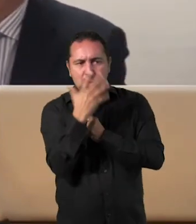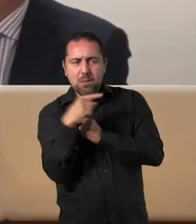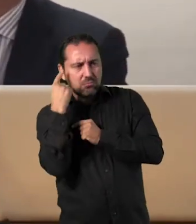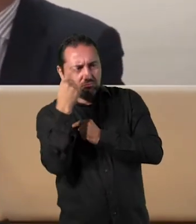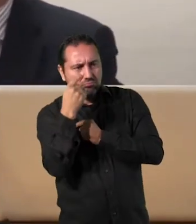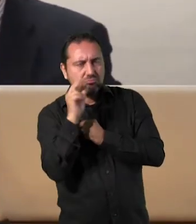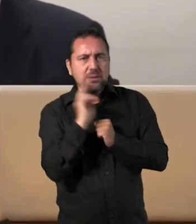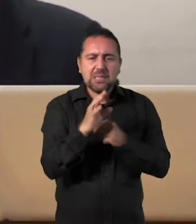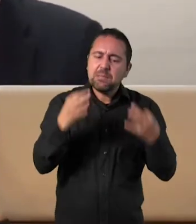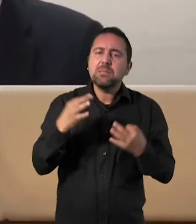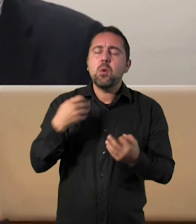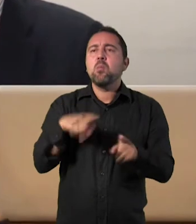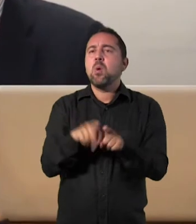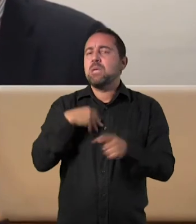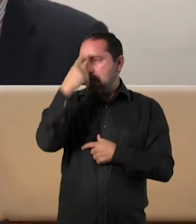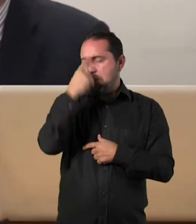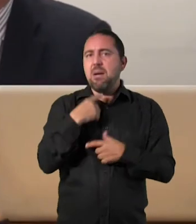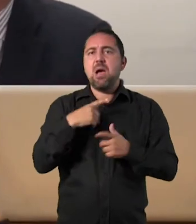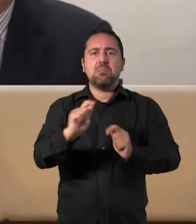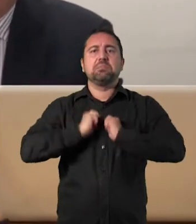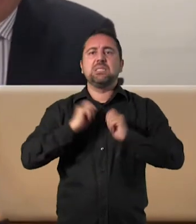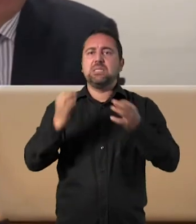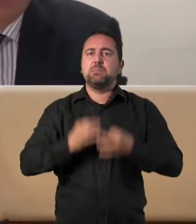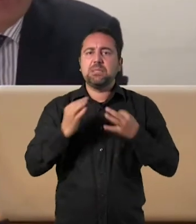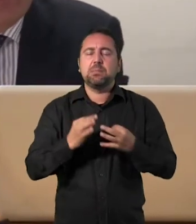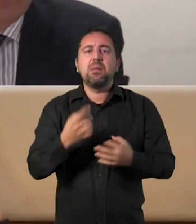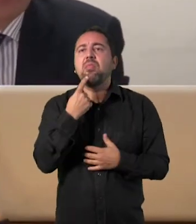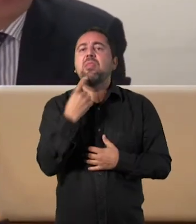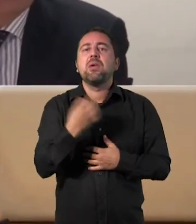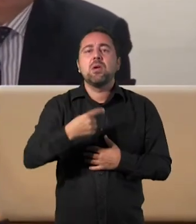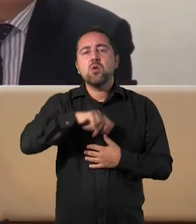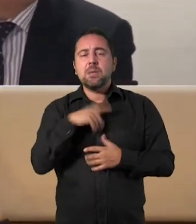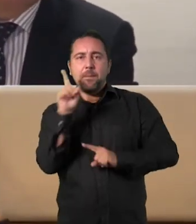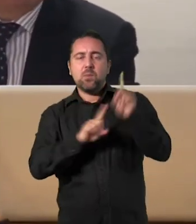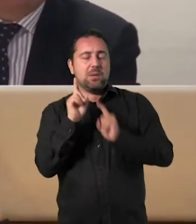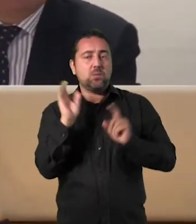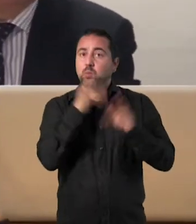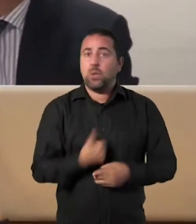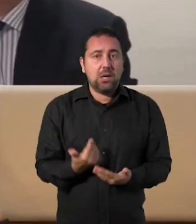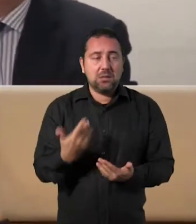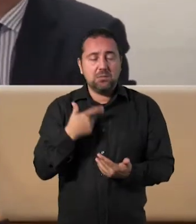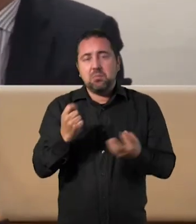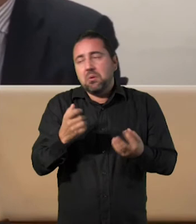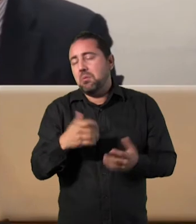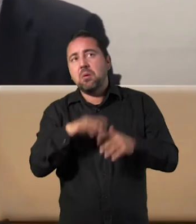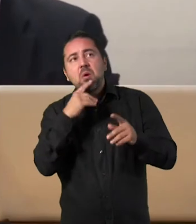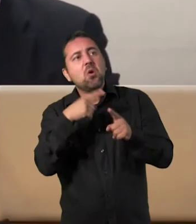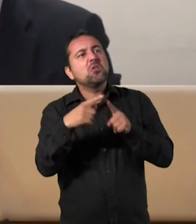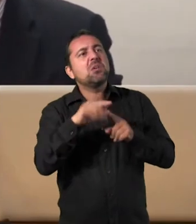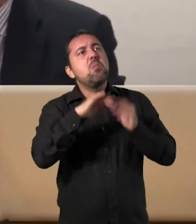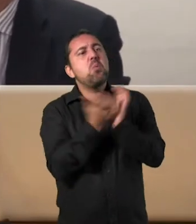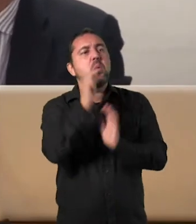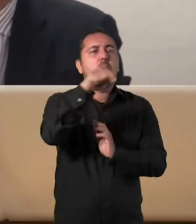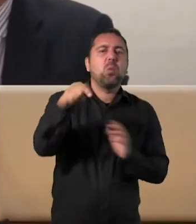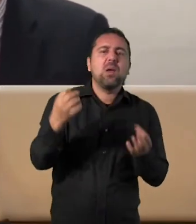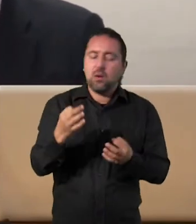de que no estamos preocupados por el mundo. Hay que leerse el periódico, señores. Hoy en día, leerse los periódicos es barato.